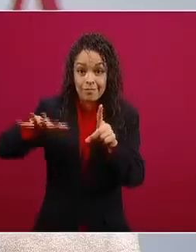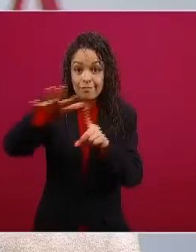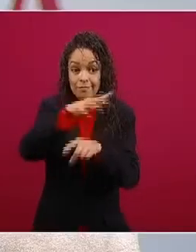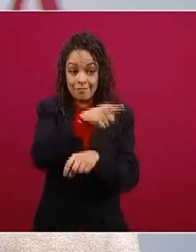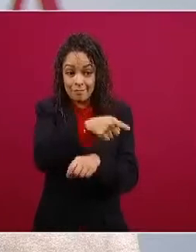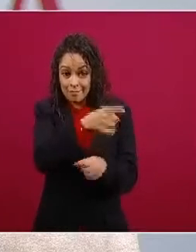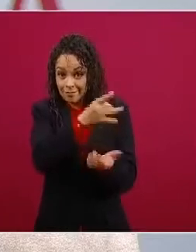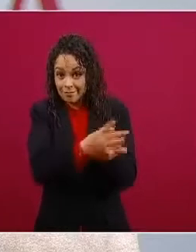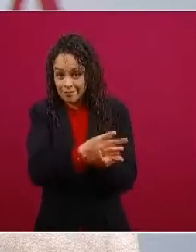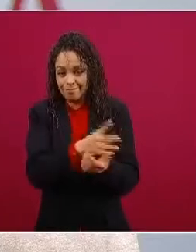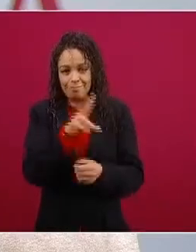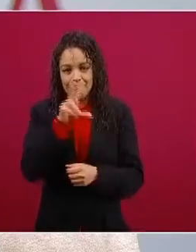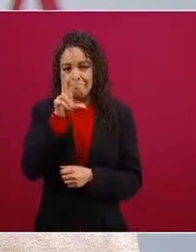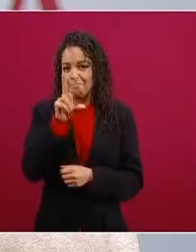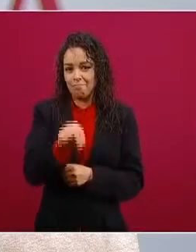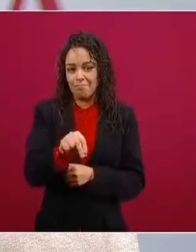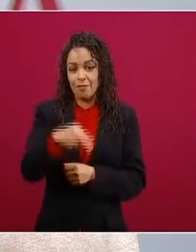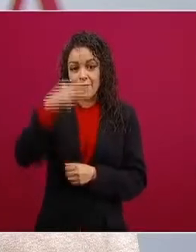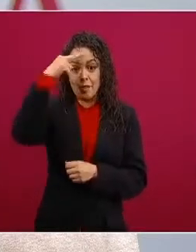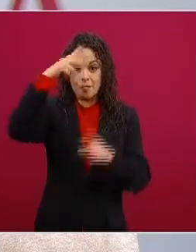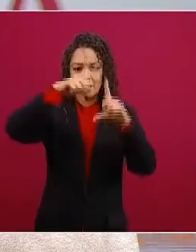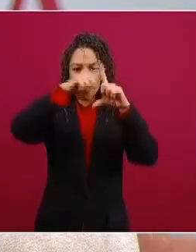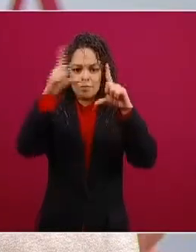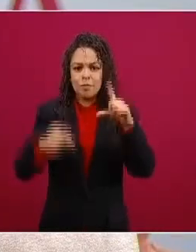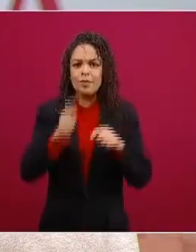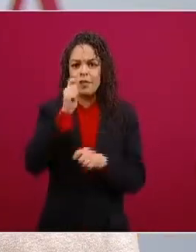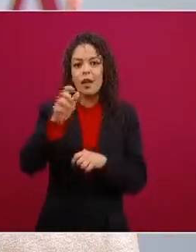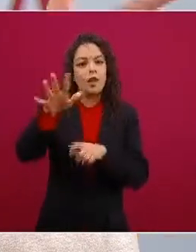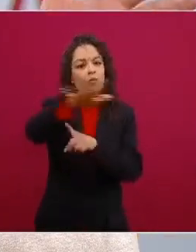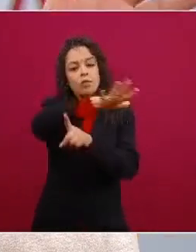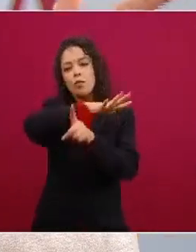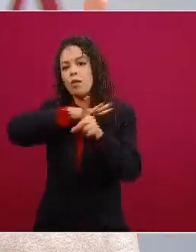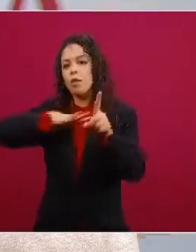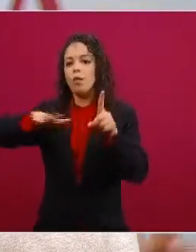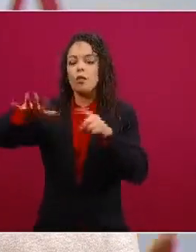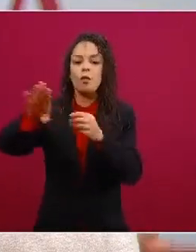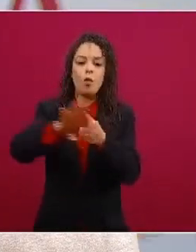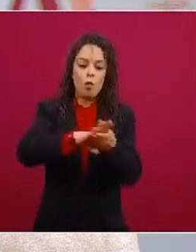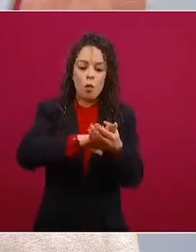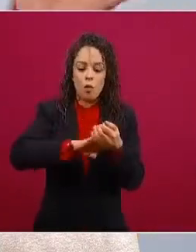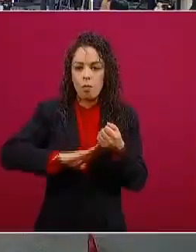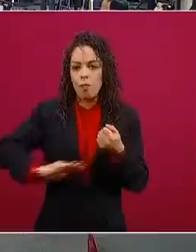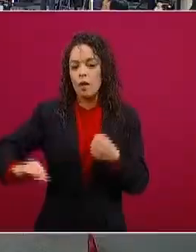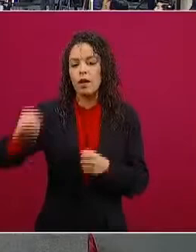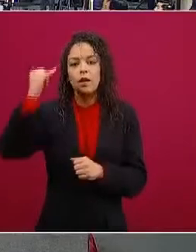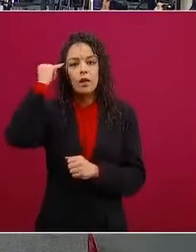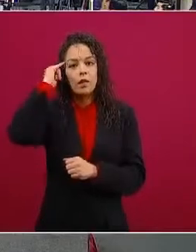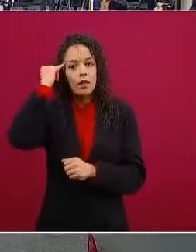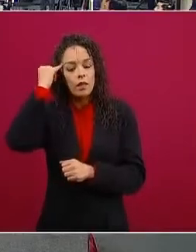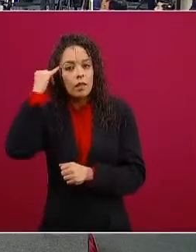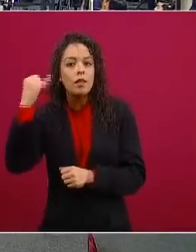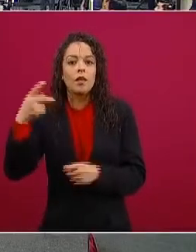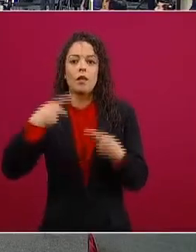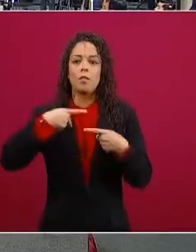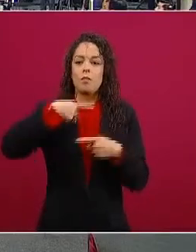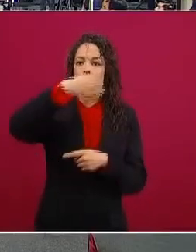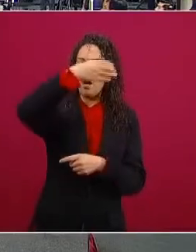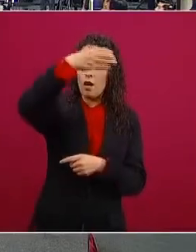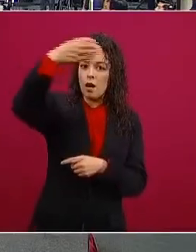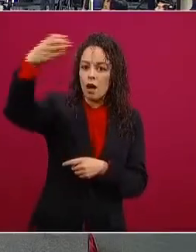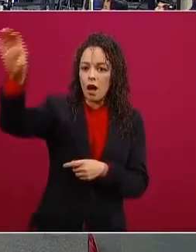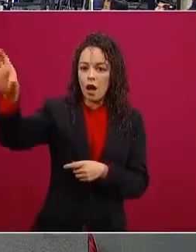México somos todos y es el más humilde el indígena el campesino el que está ya